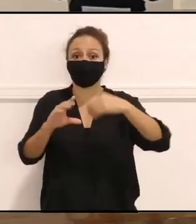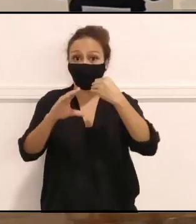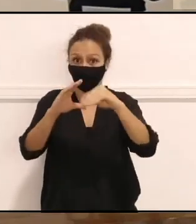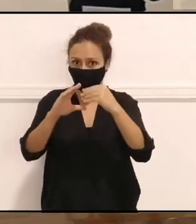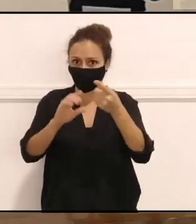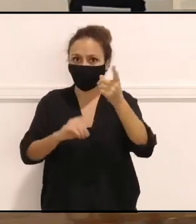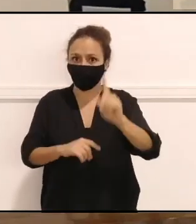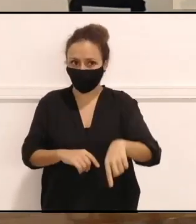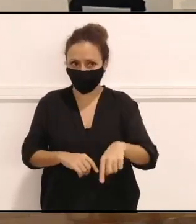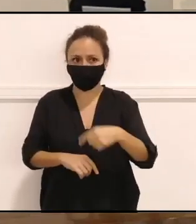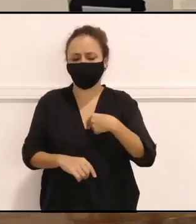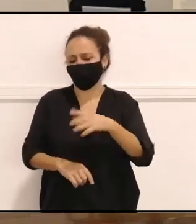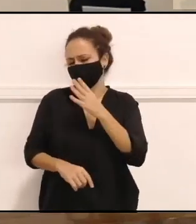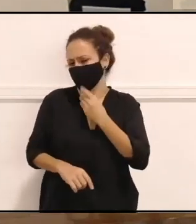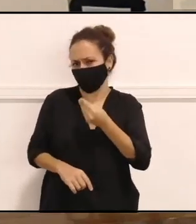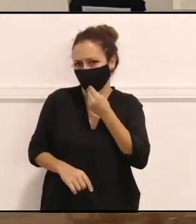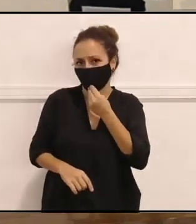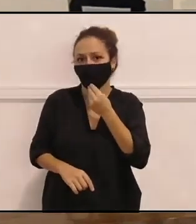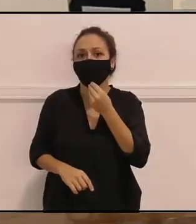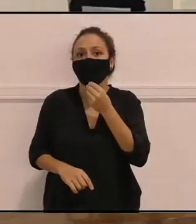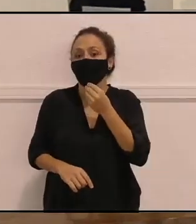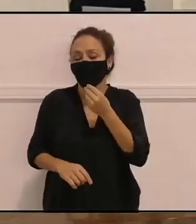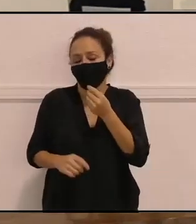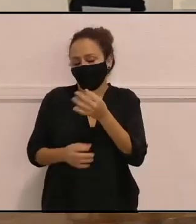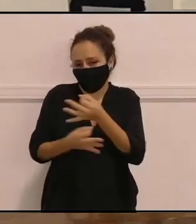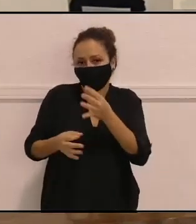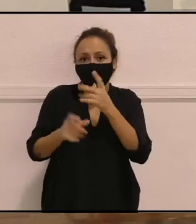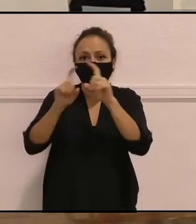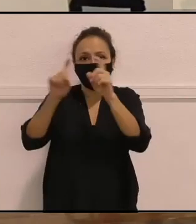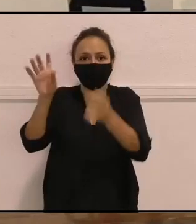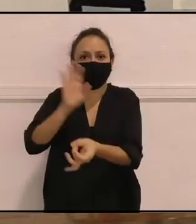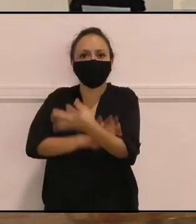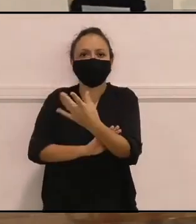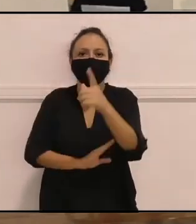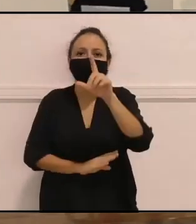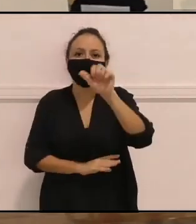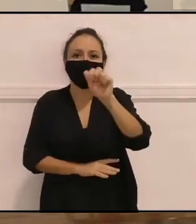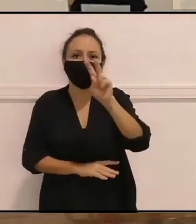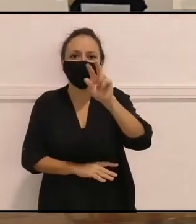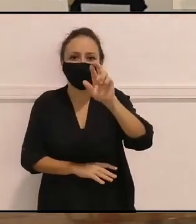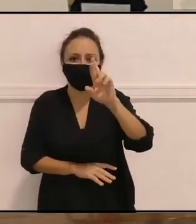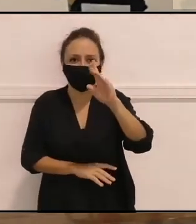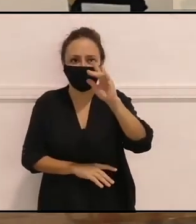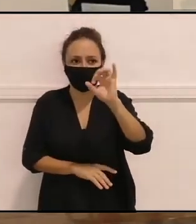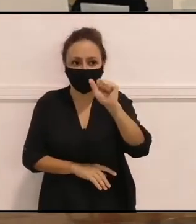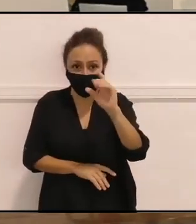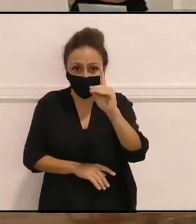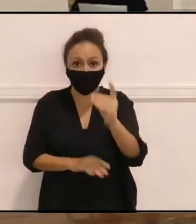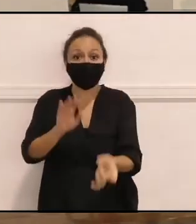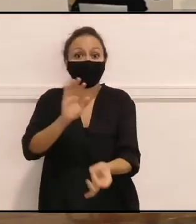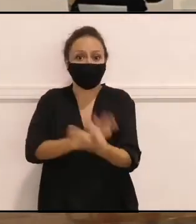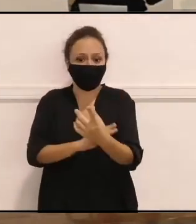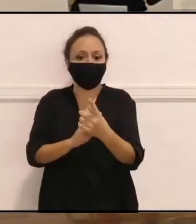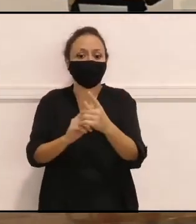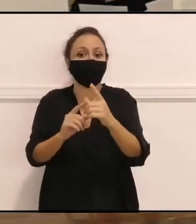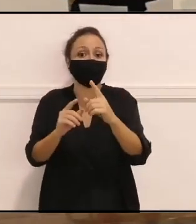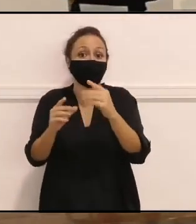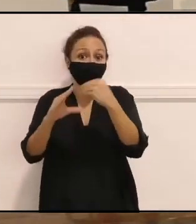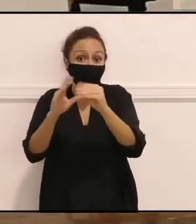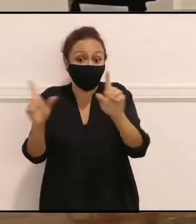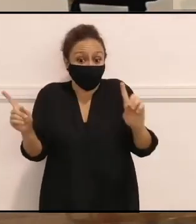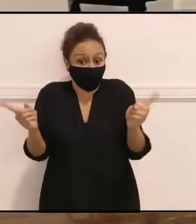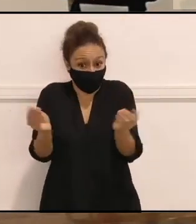productora maravillosa, donde vamos a poder invitar a la gente a que vea esas charlas si quiere